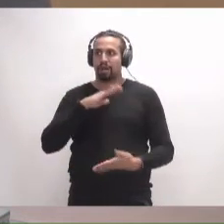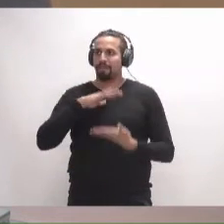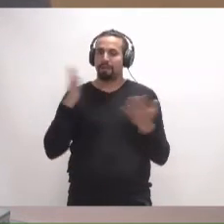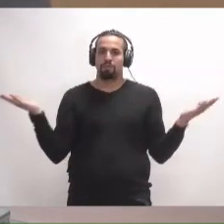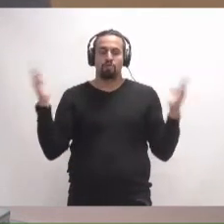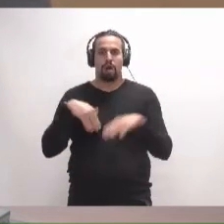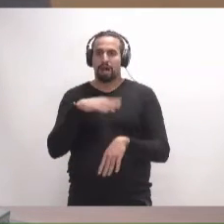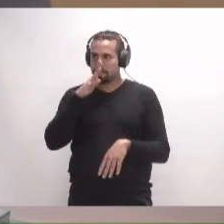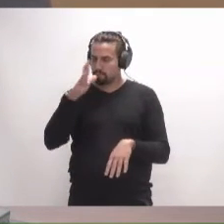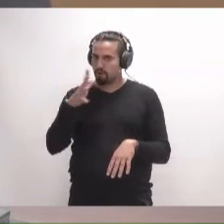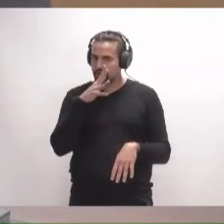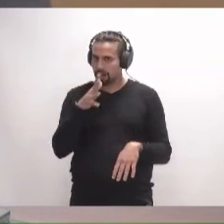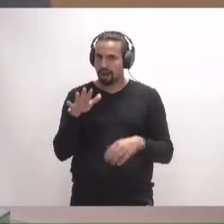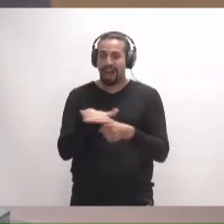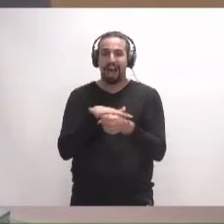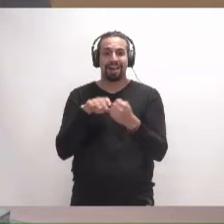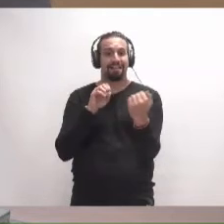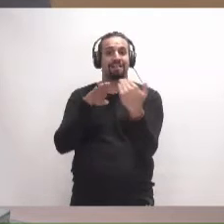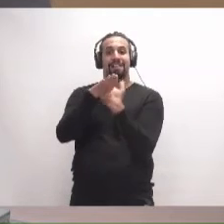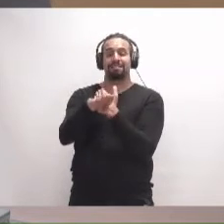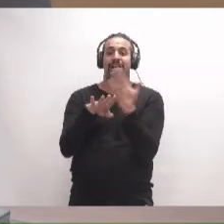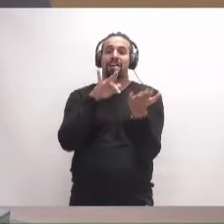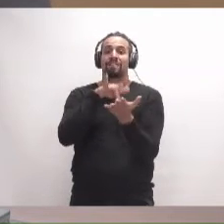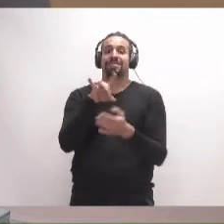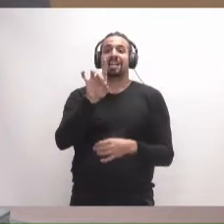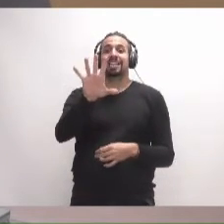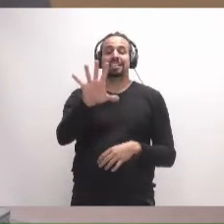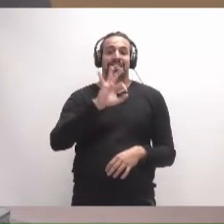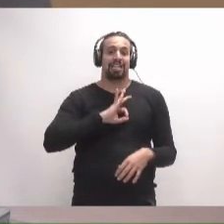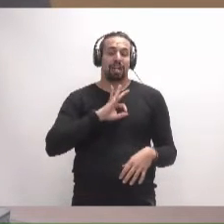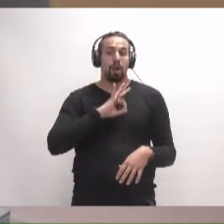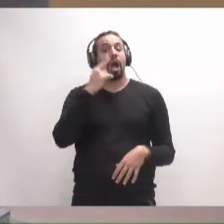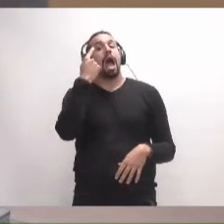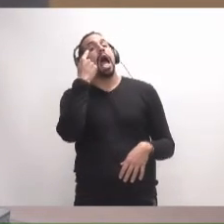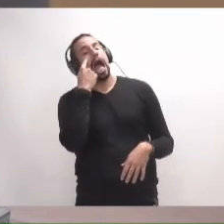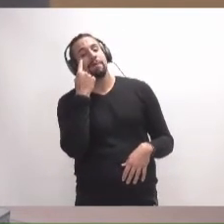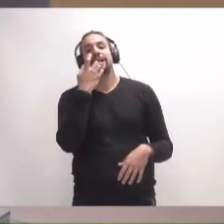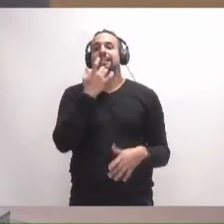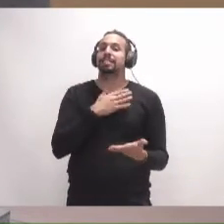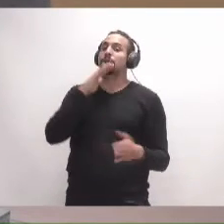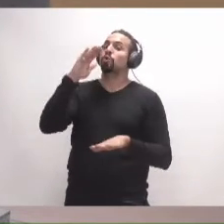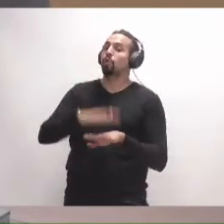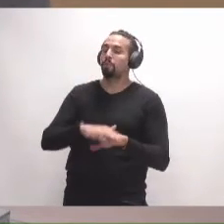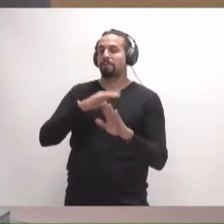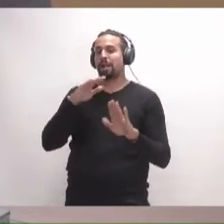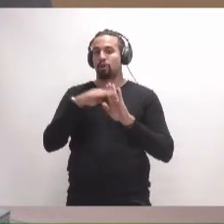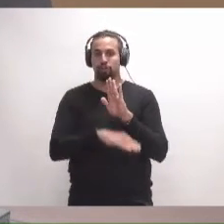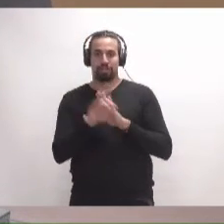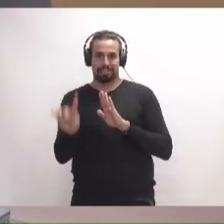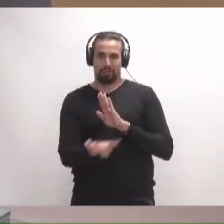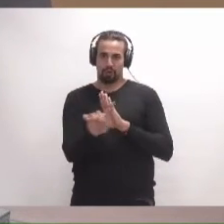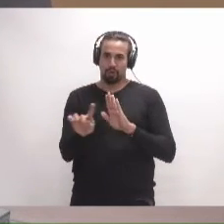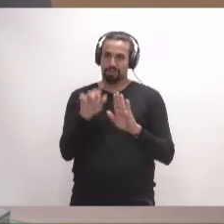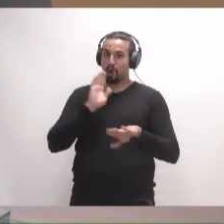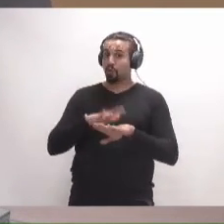una remisión por parte del área de carreteras de fecha 15 de enero, para ver si se comprueba que han cumplido las condiciones. No es culpa del